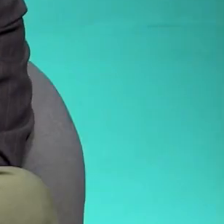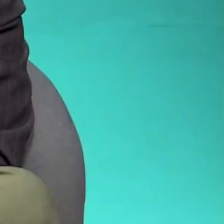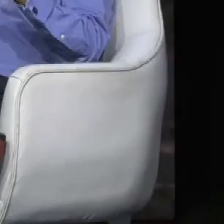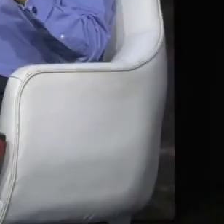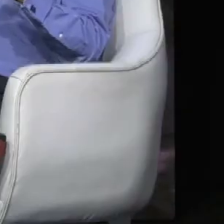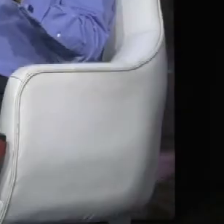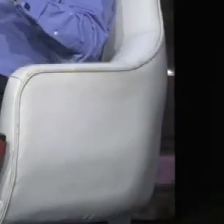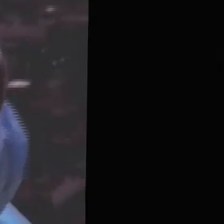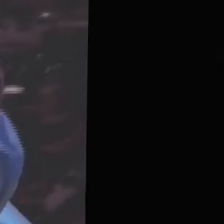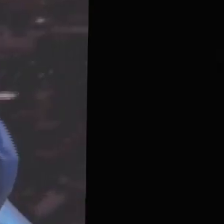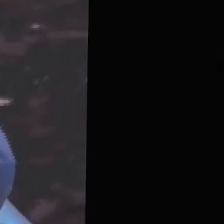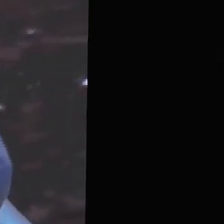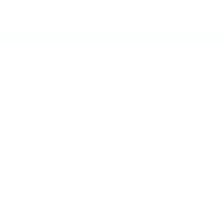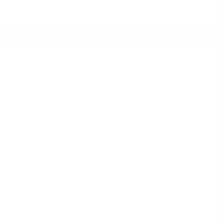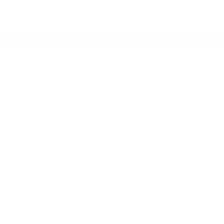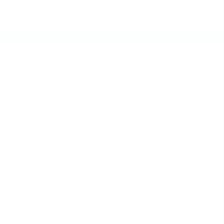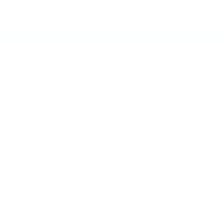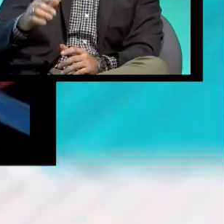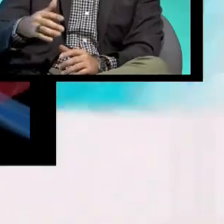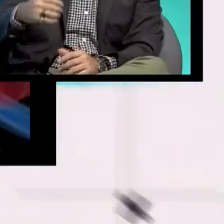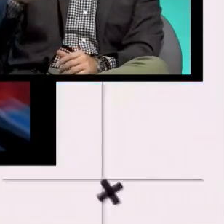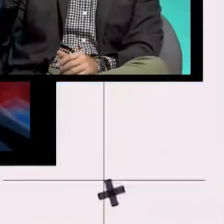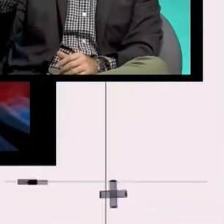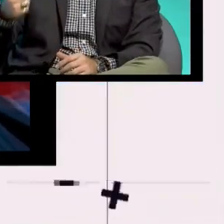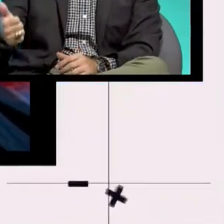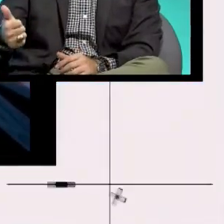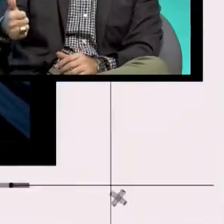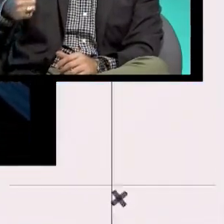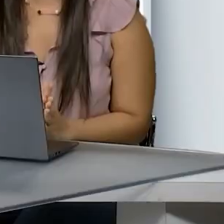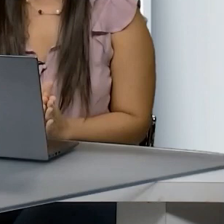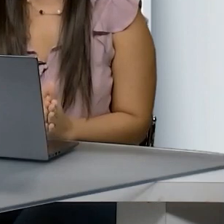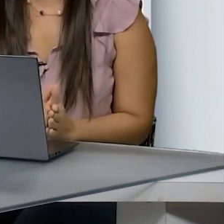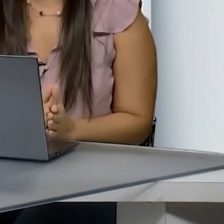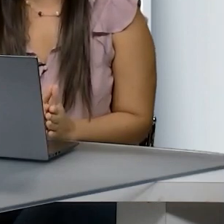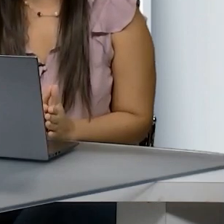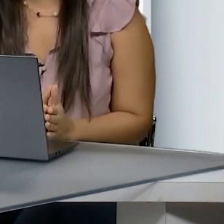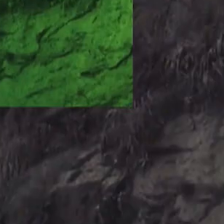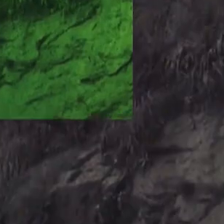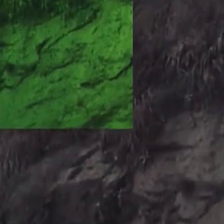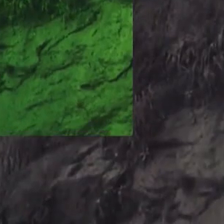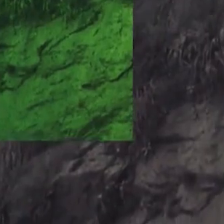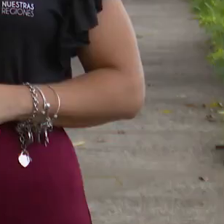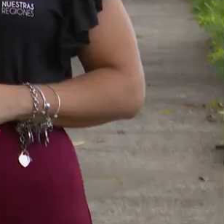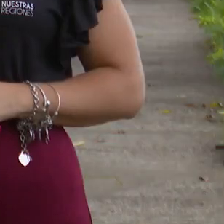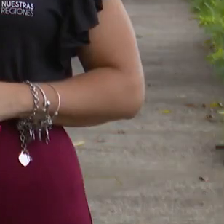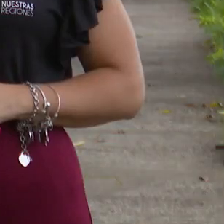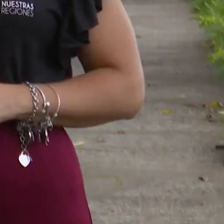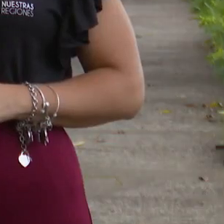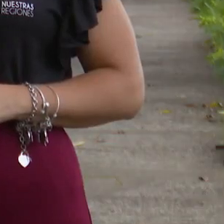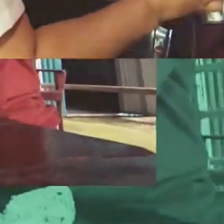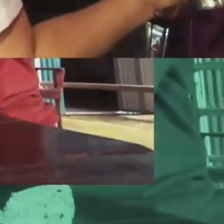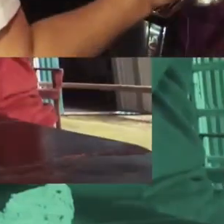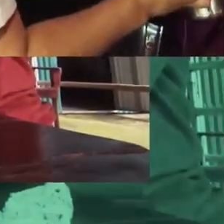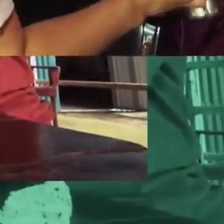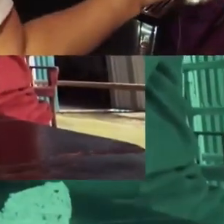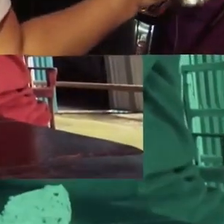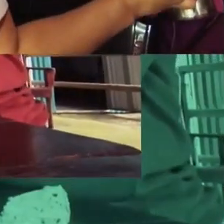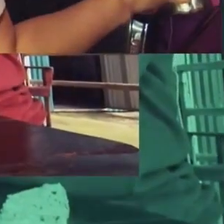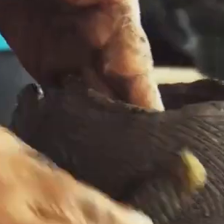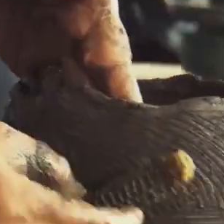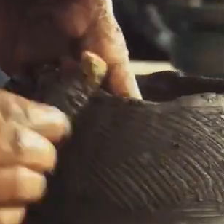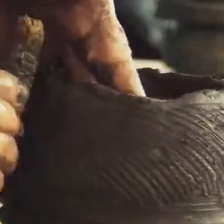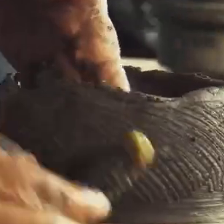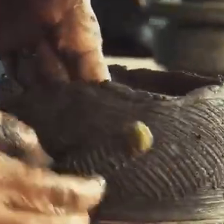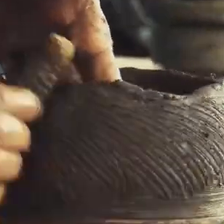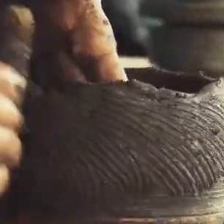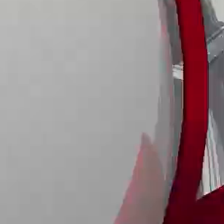participación y la diversidad generamos comunicación útil y entretenida al servicio del pueblo